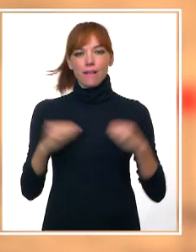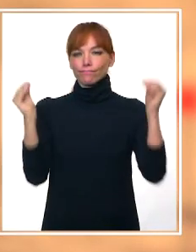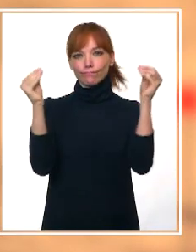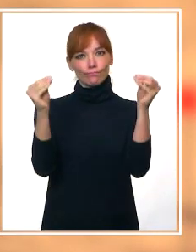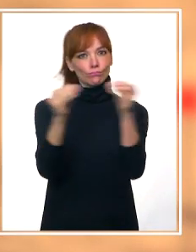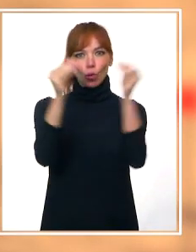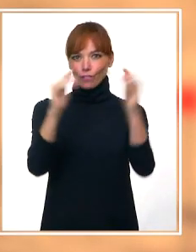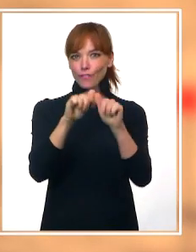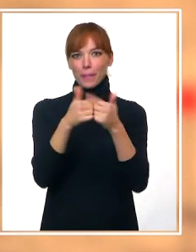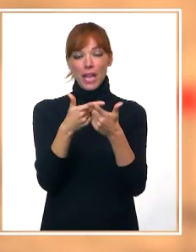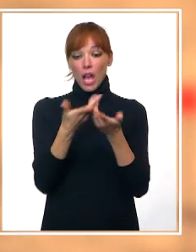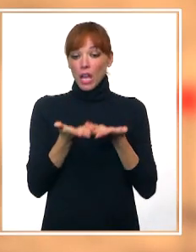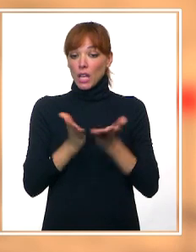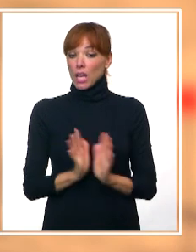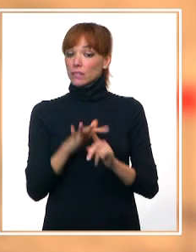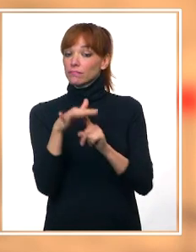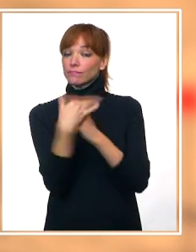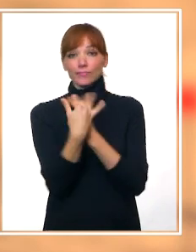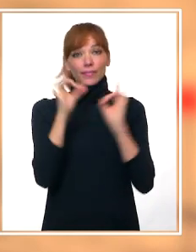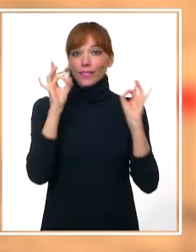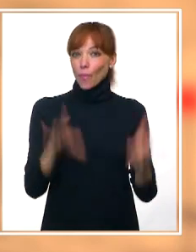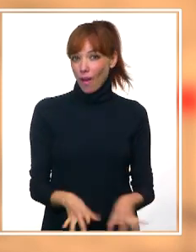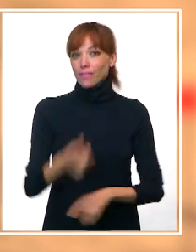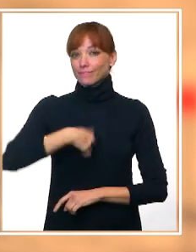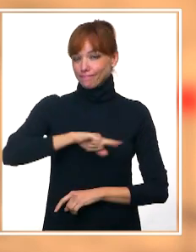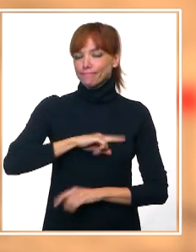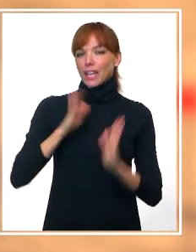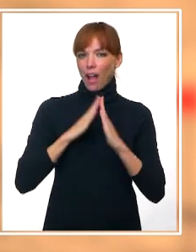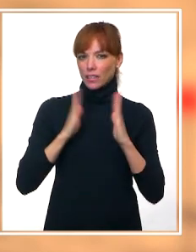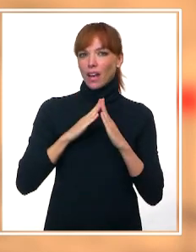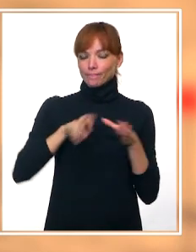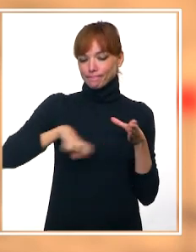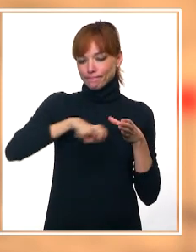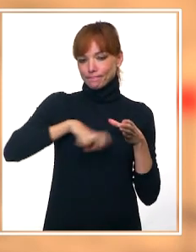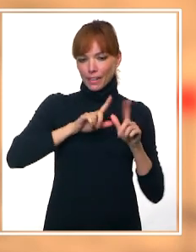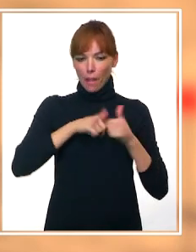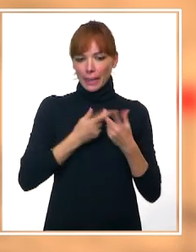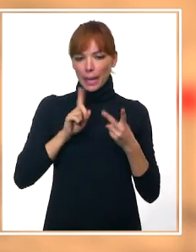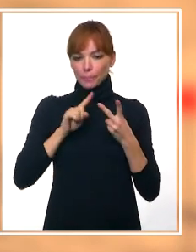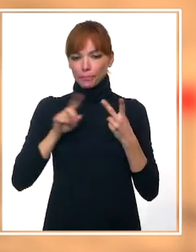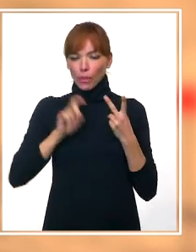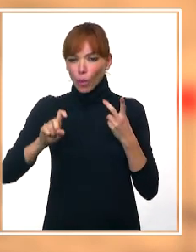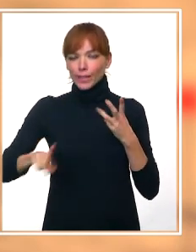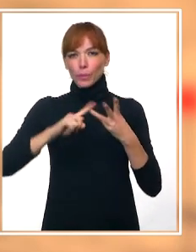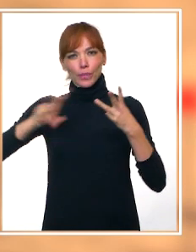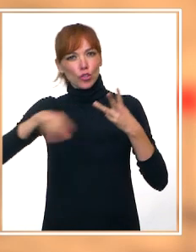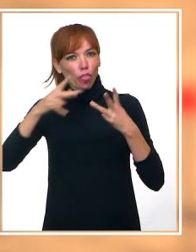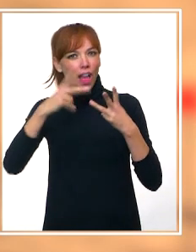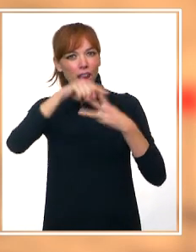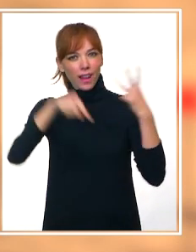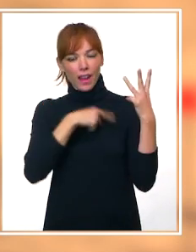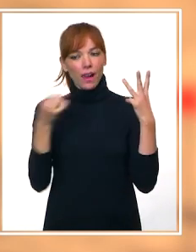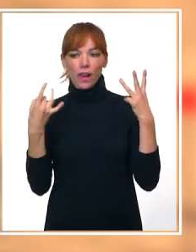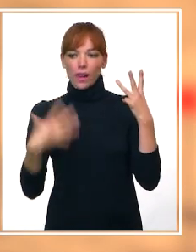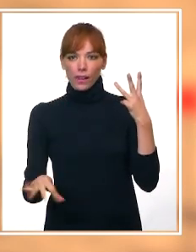y con el hijo en la misma circunstancia que estábamos viviendo nosotros en casa, a nivel familiar, educativo, social y todo. Por eso el